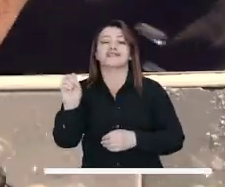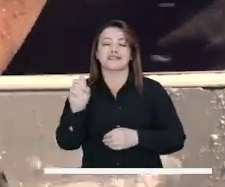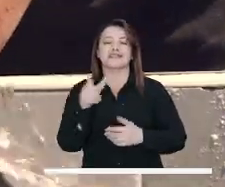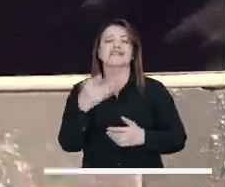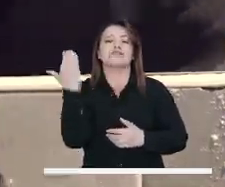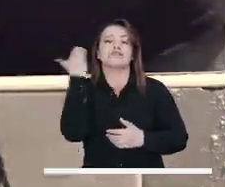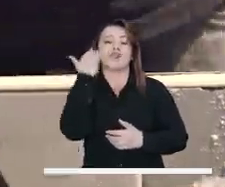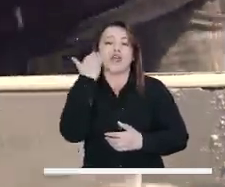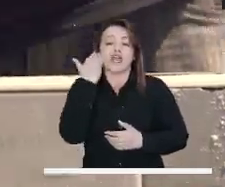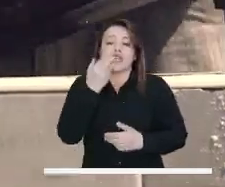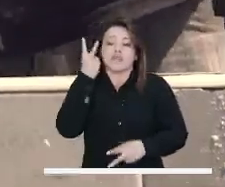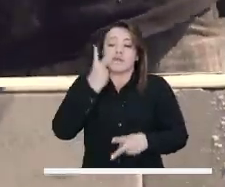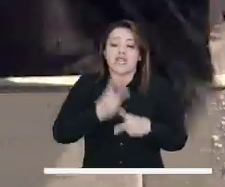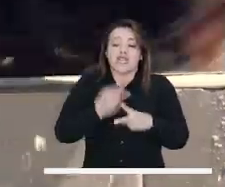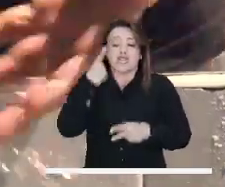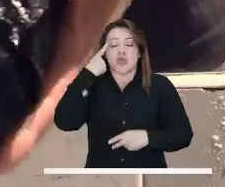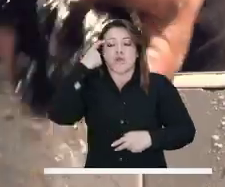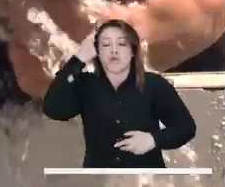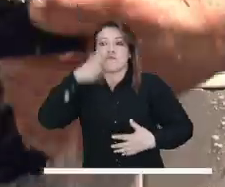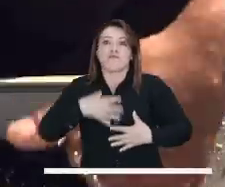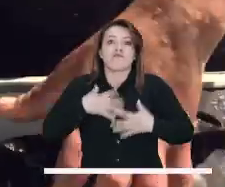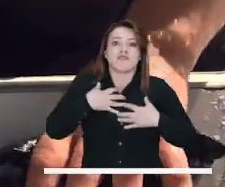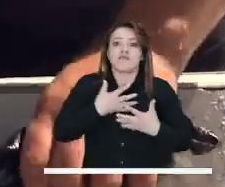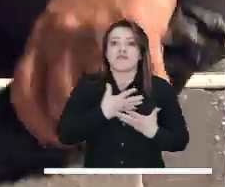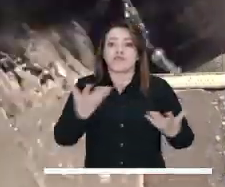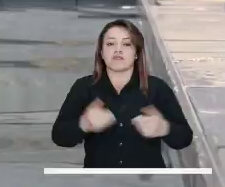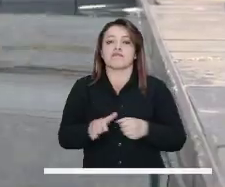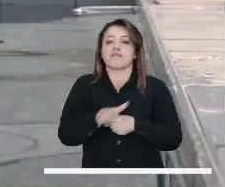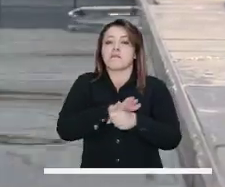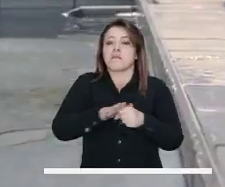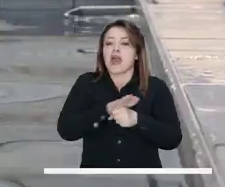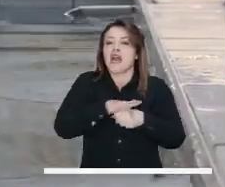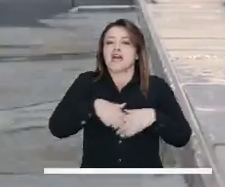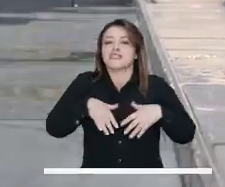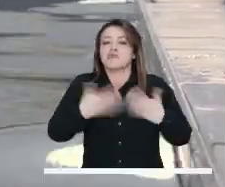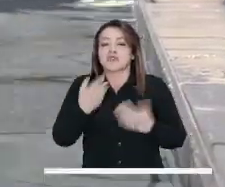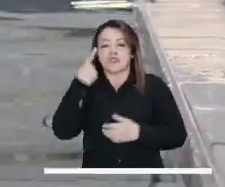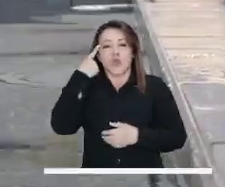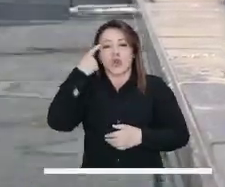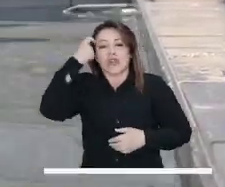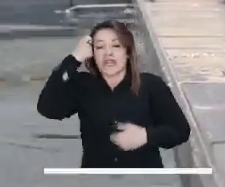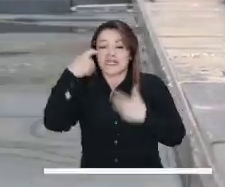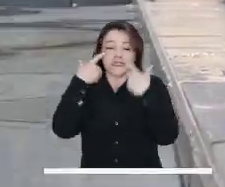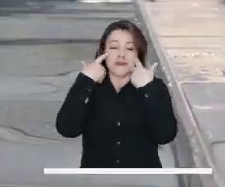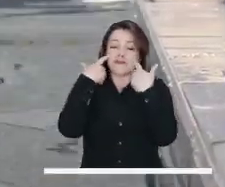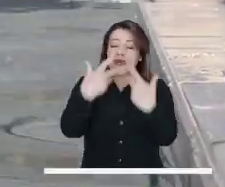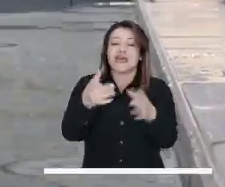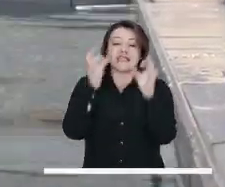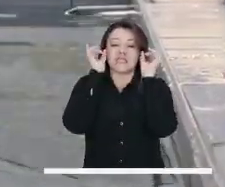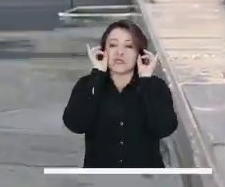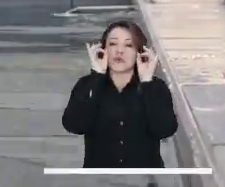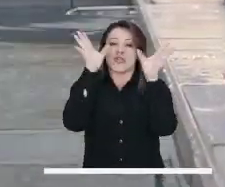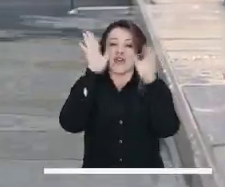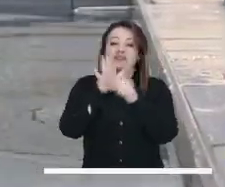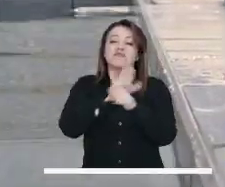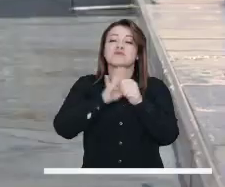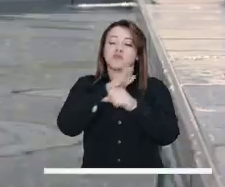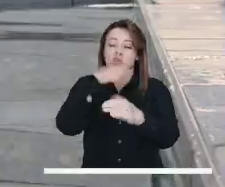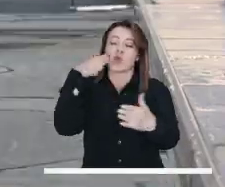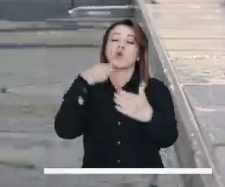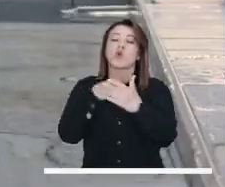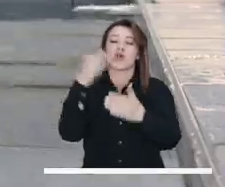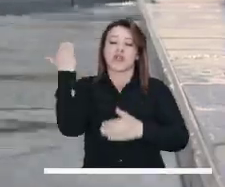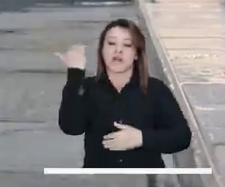año a más de 600 mujeres en peligro de ser víctimas, la mayoría de los casos los cuales están catalogados en riesgo